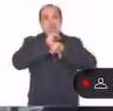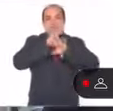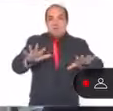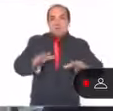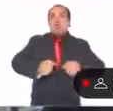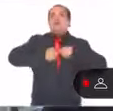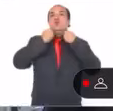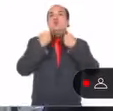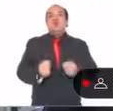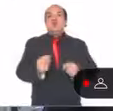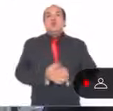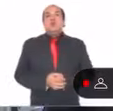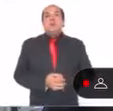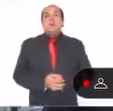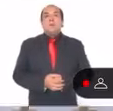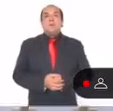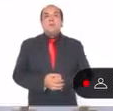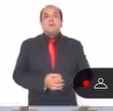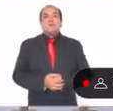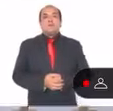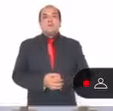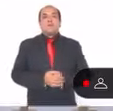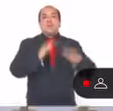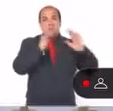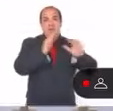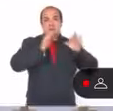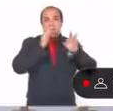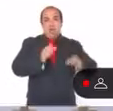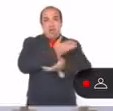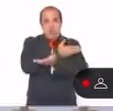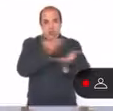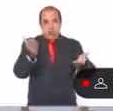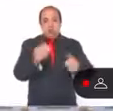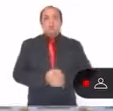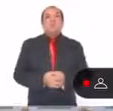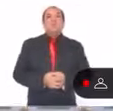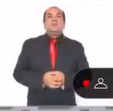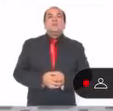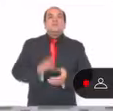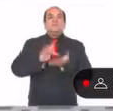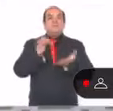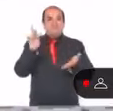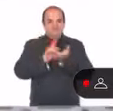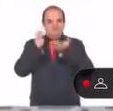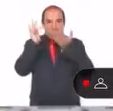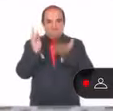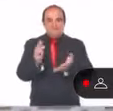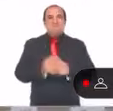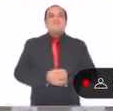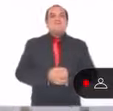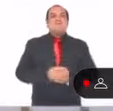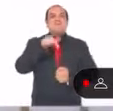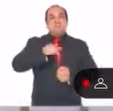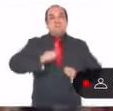garantizar la vivienda adecuada para todas y todos. Muchas gracias, muchas gracias a la